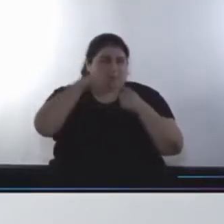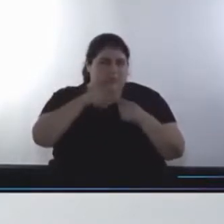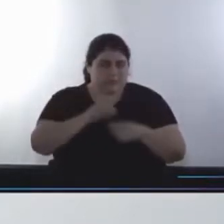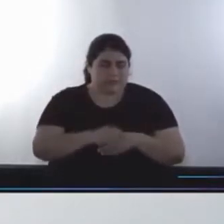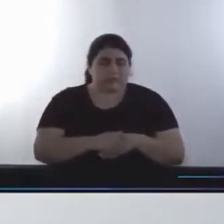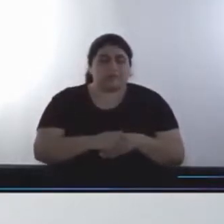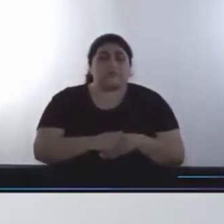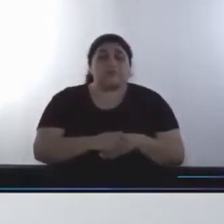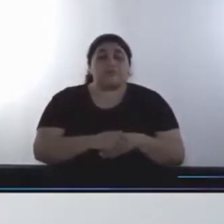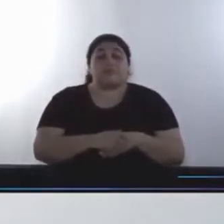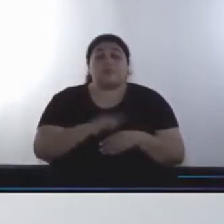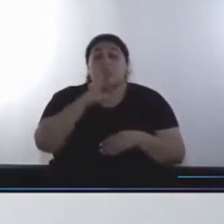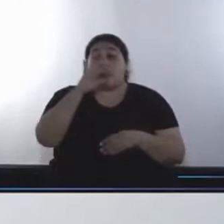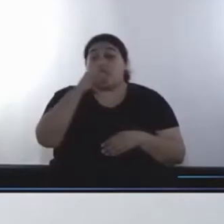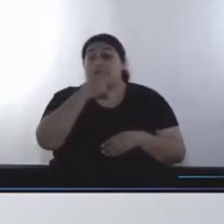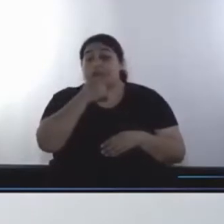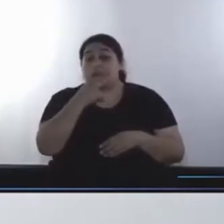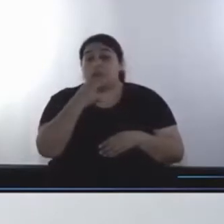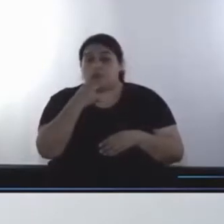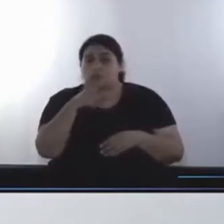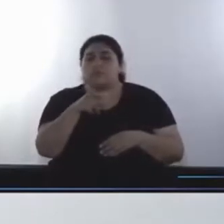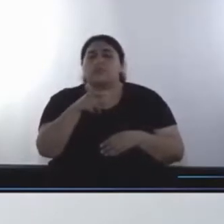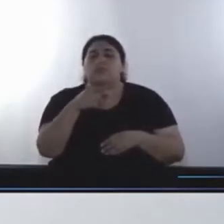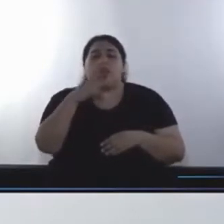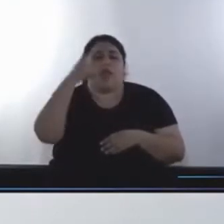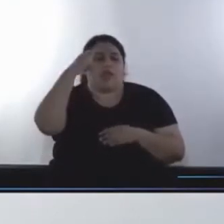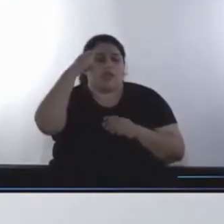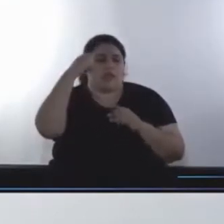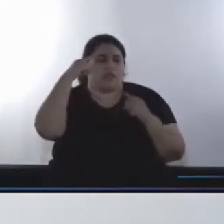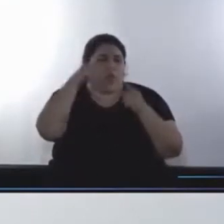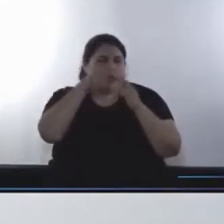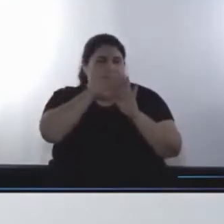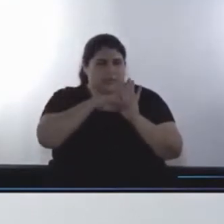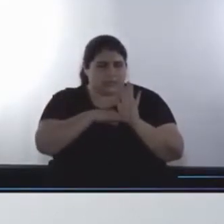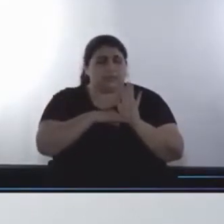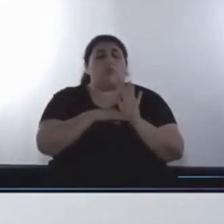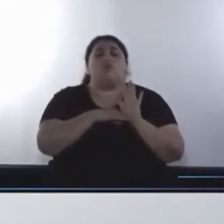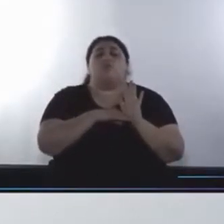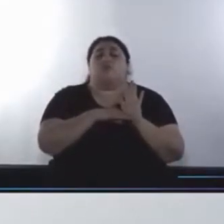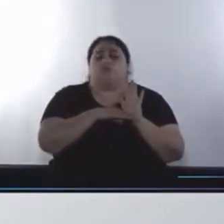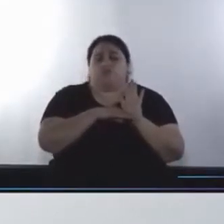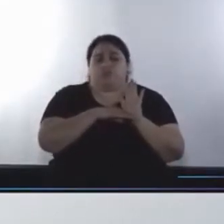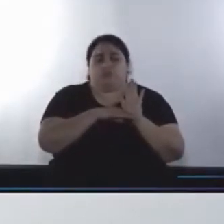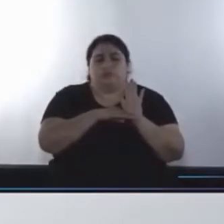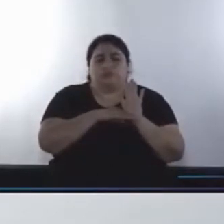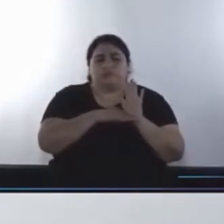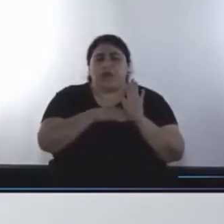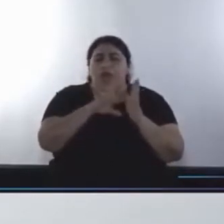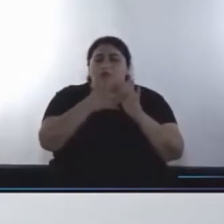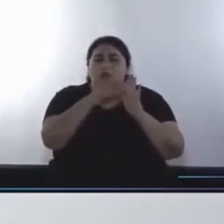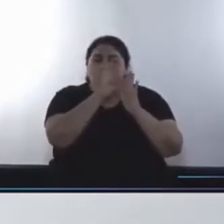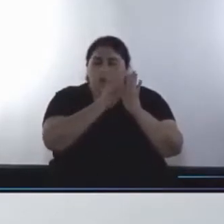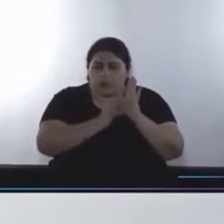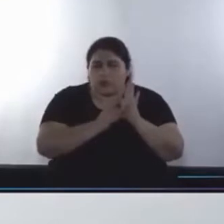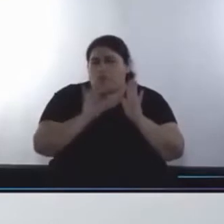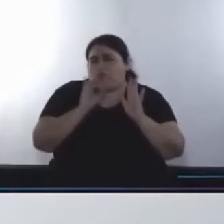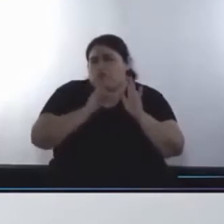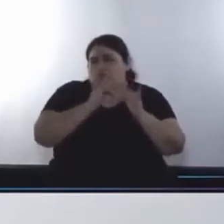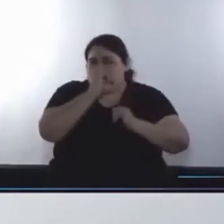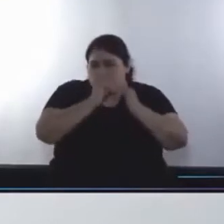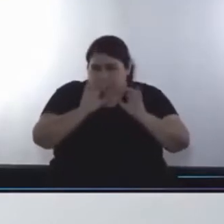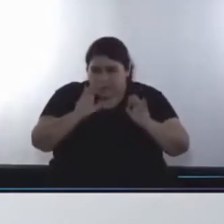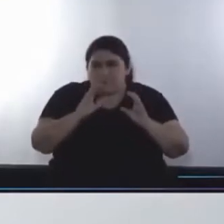El ODS 11 tiene 10 metas y 15 indicadores. Hago un rápido repaso. El acceso a